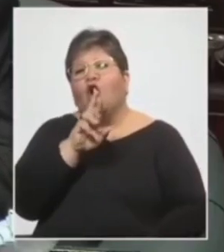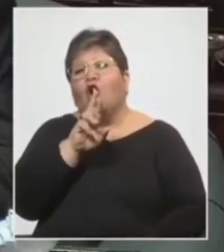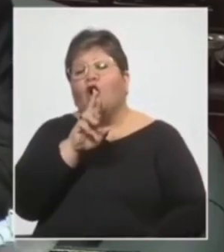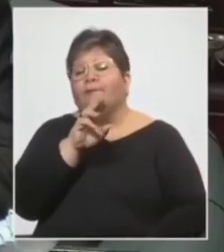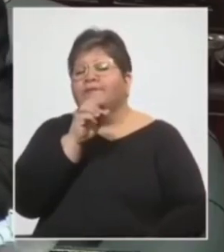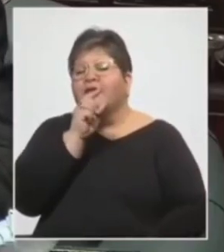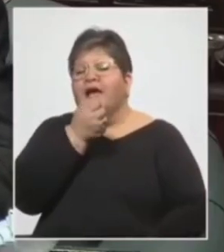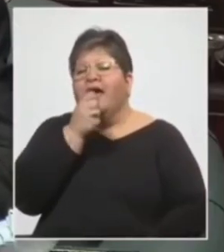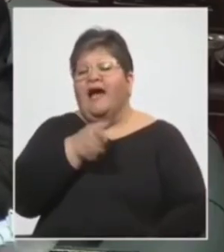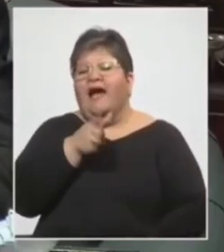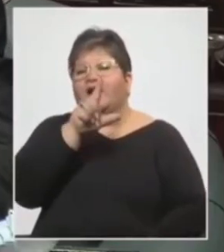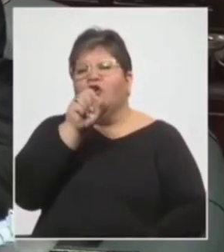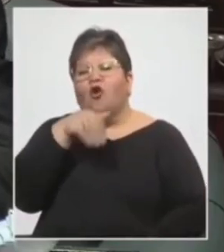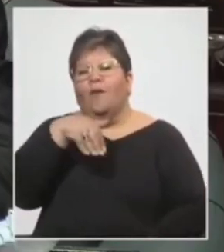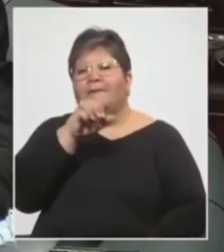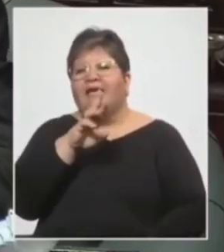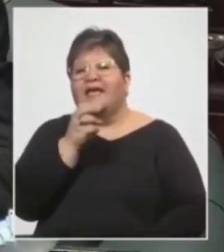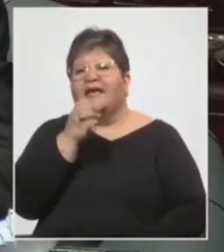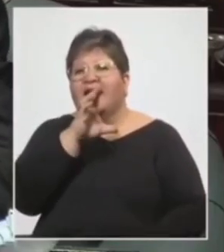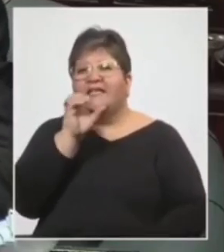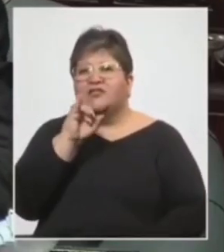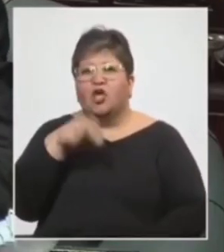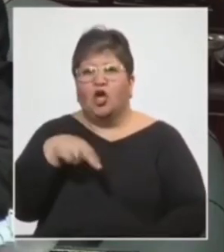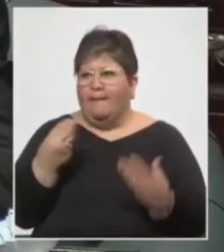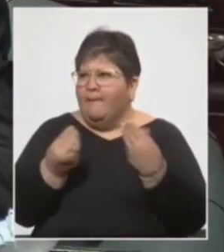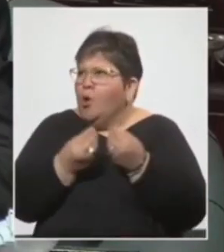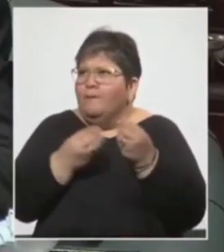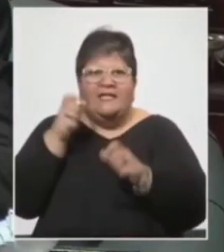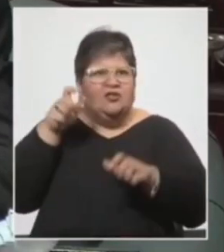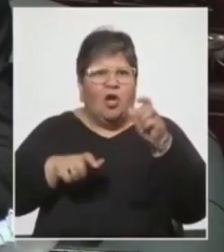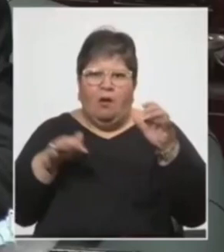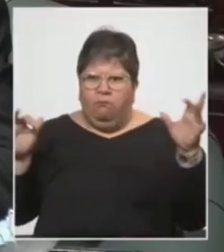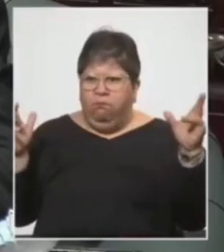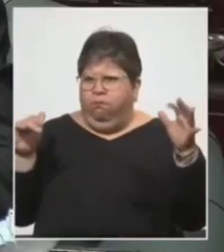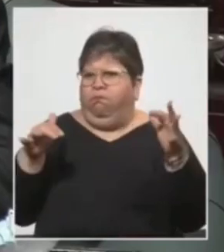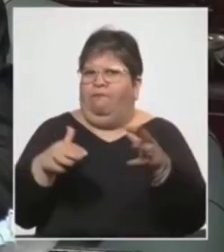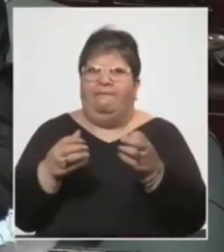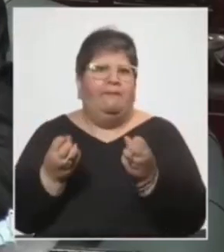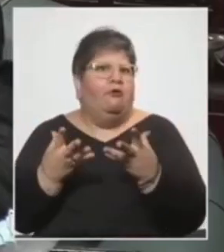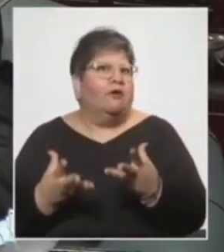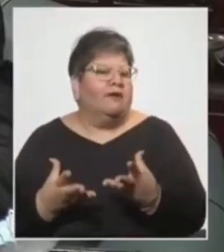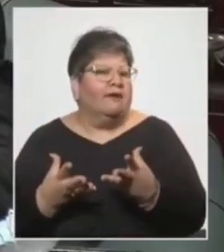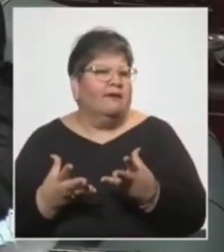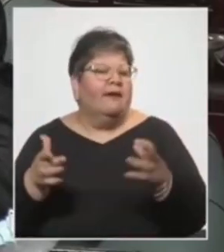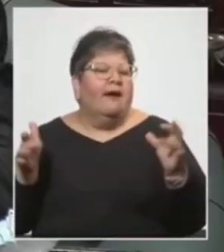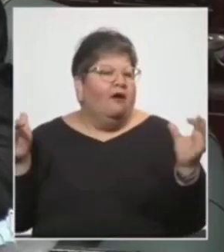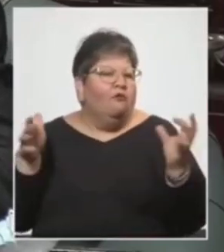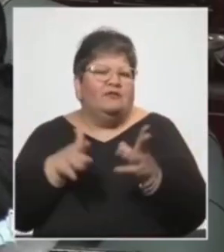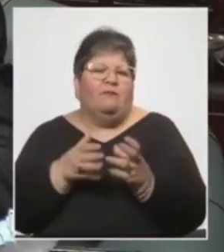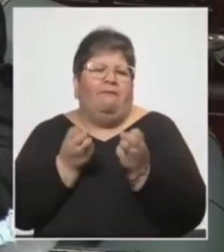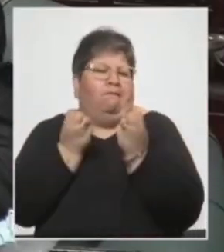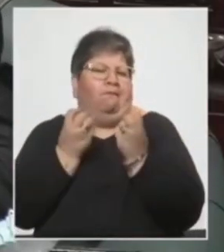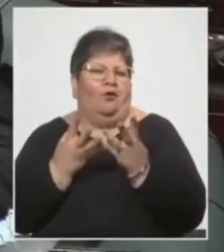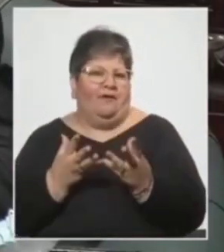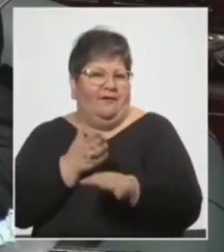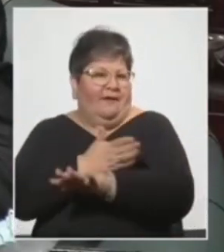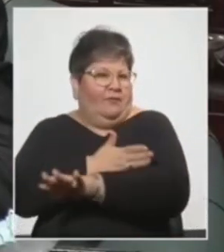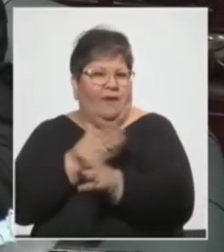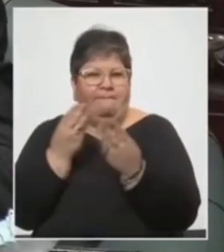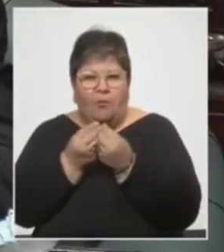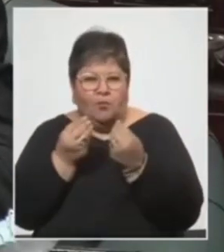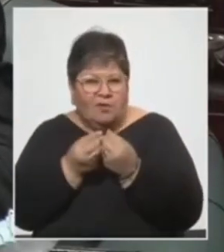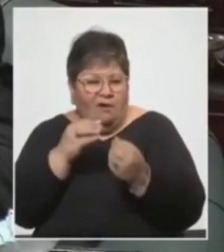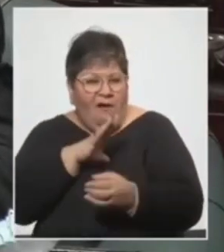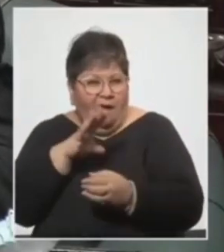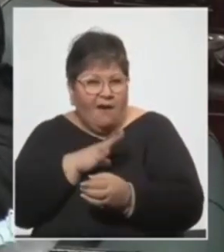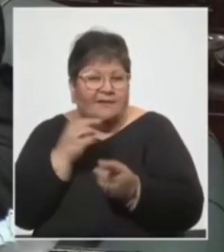puede definir una aglomeración. Hay miles de causales, miles de situaciones, y eso quita